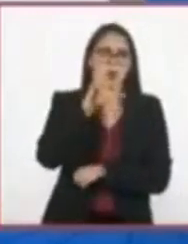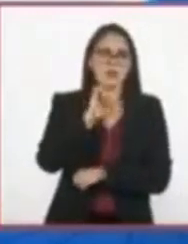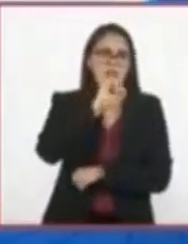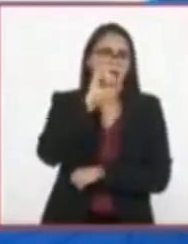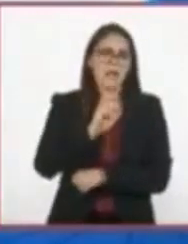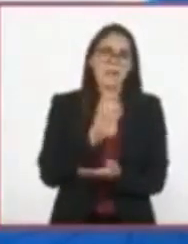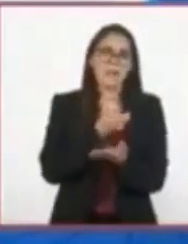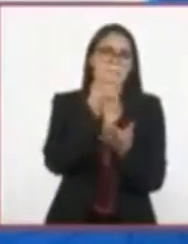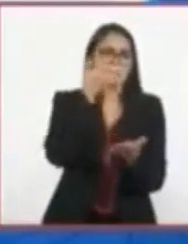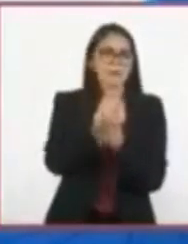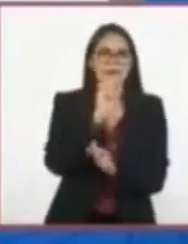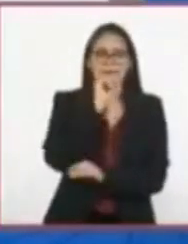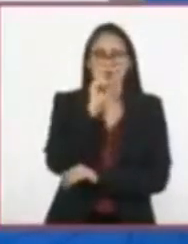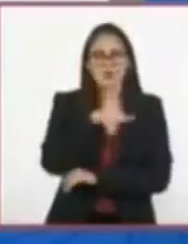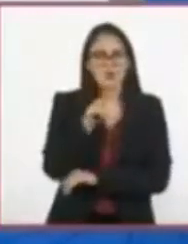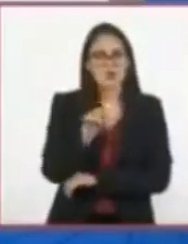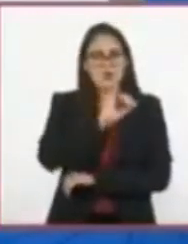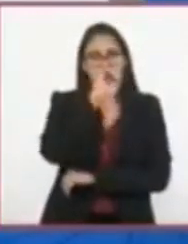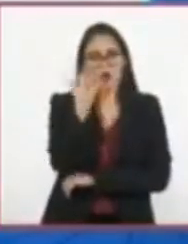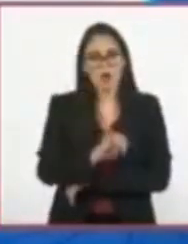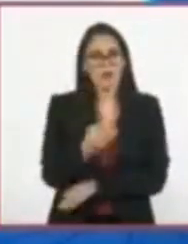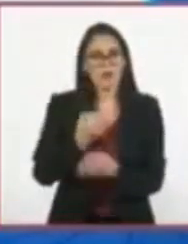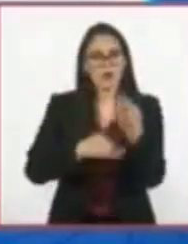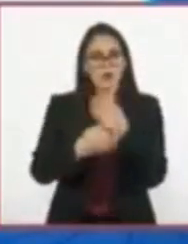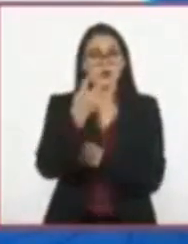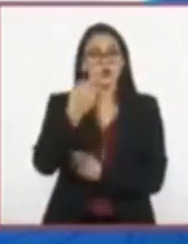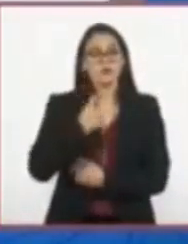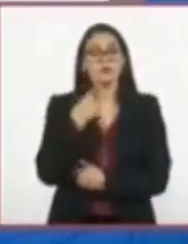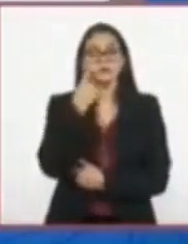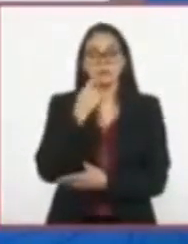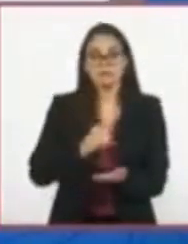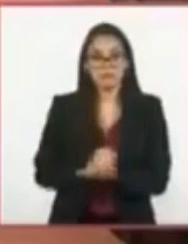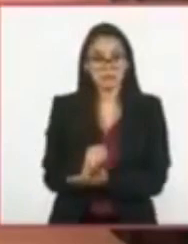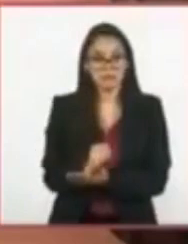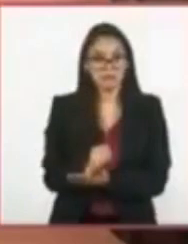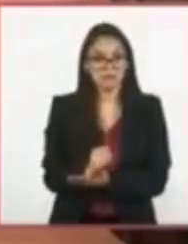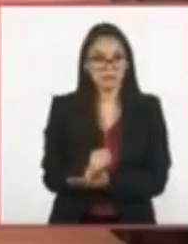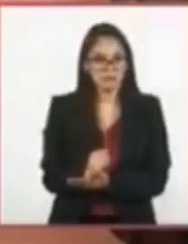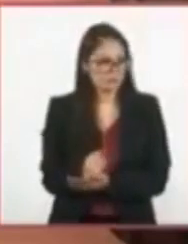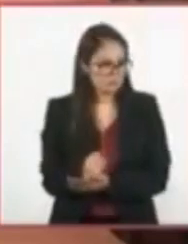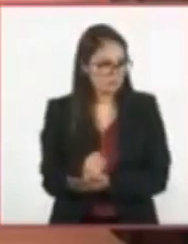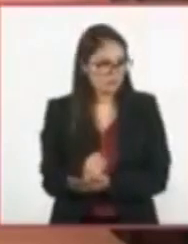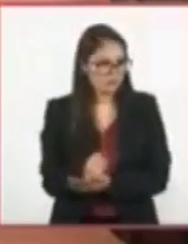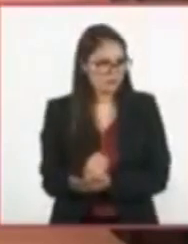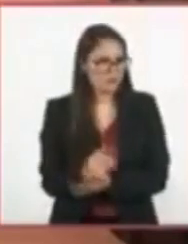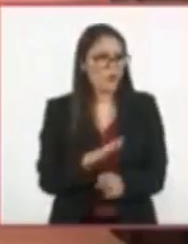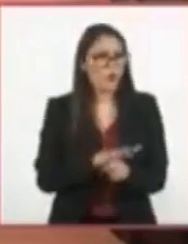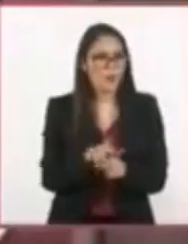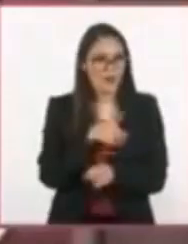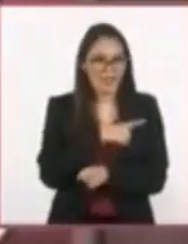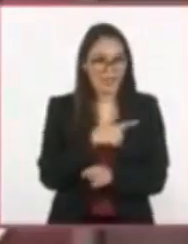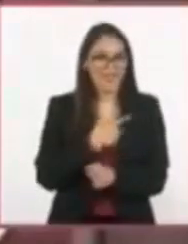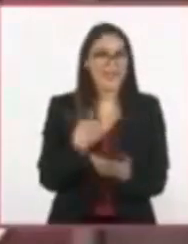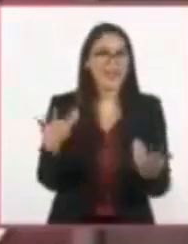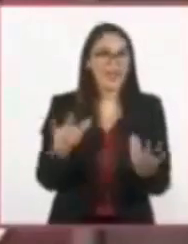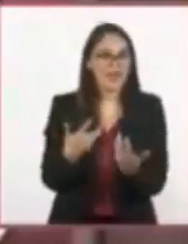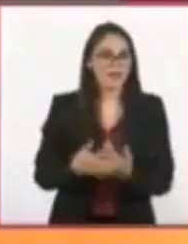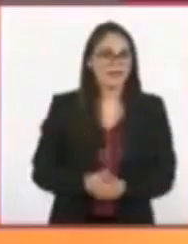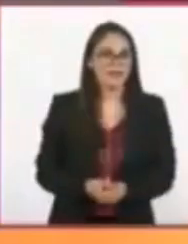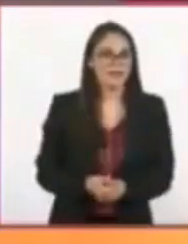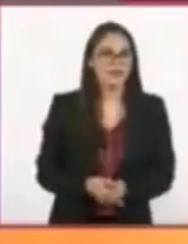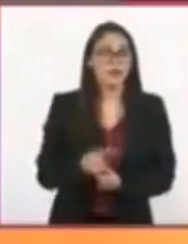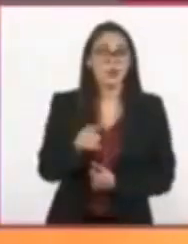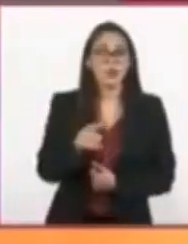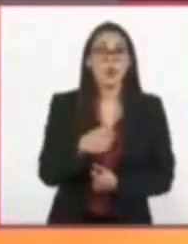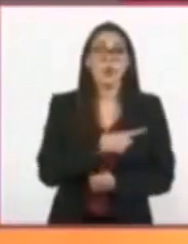al sastre. Nunca de ningún modo para los jesuitas todo lo dicho es mi deseo. El juego consiste en que le